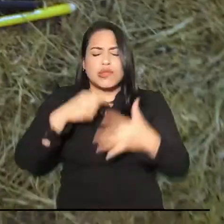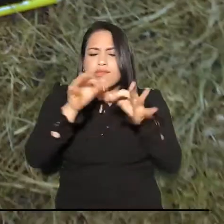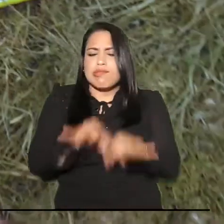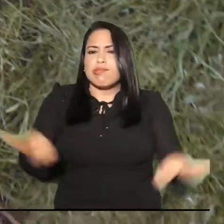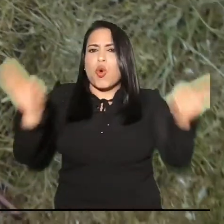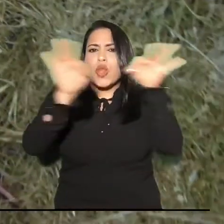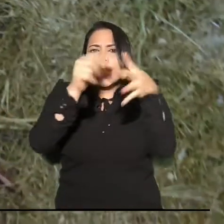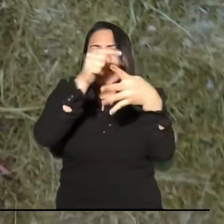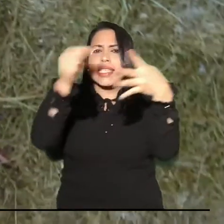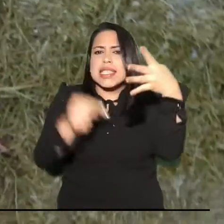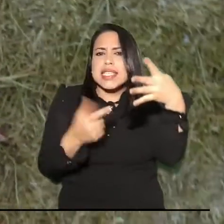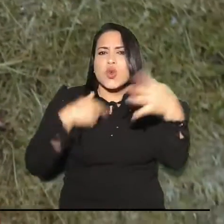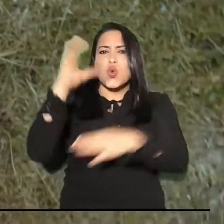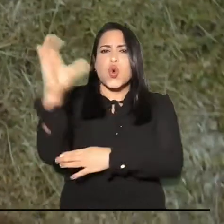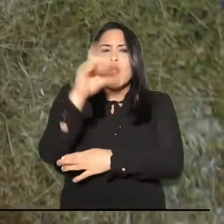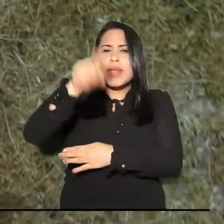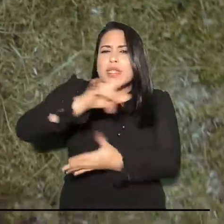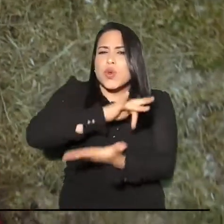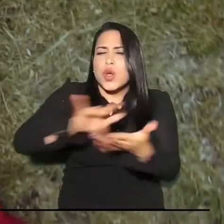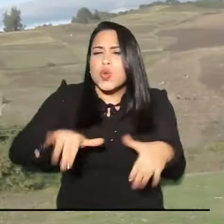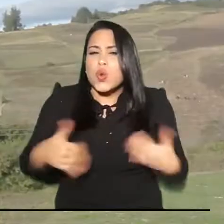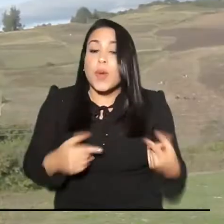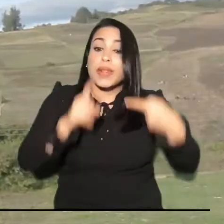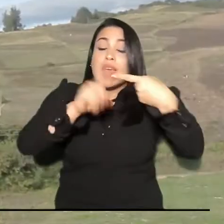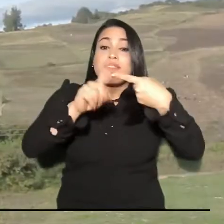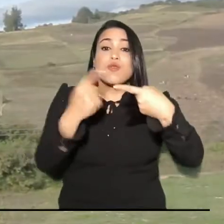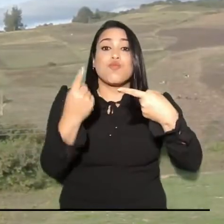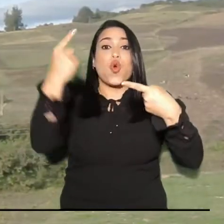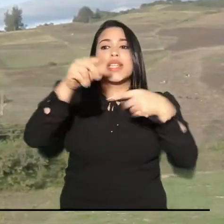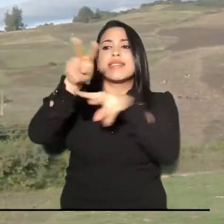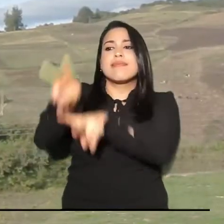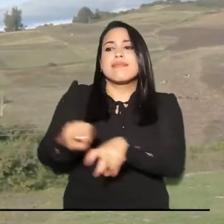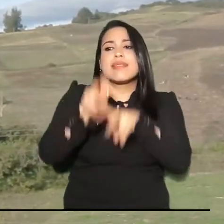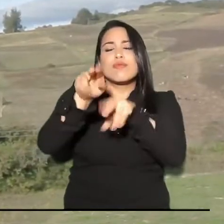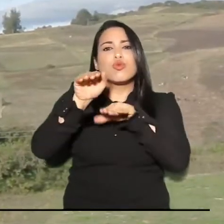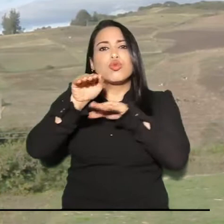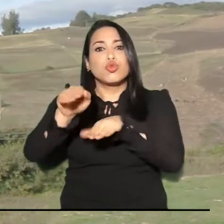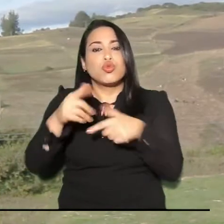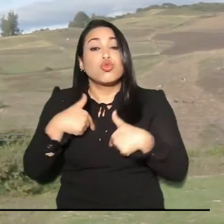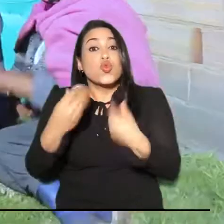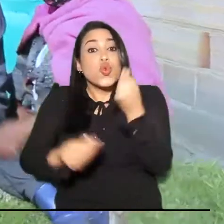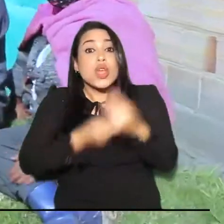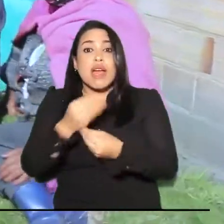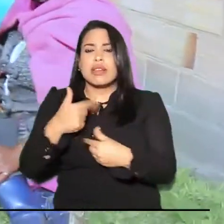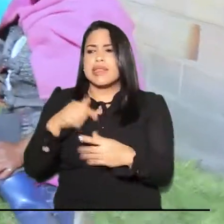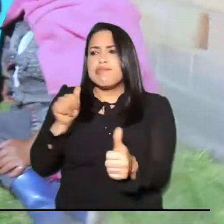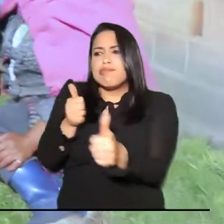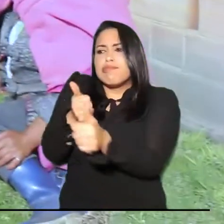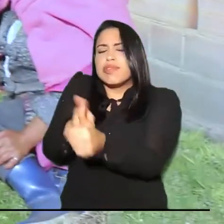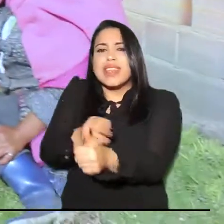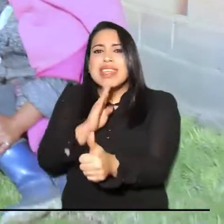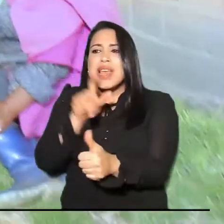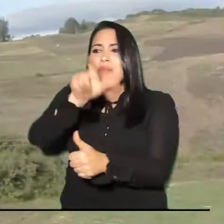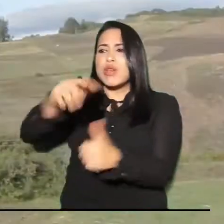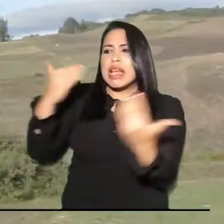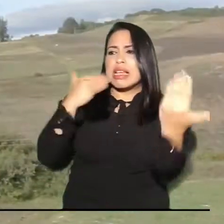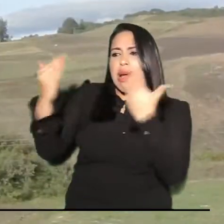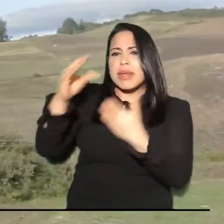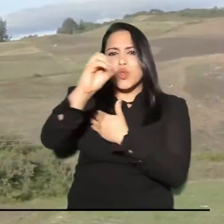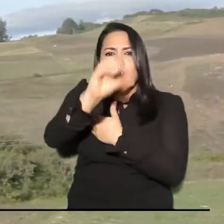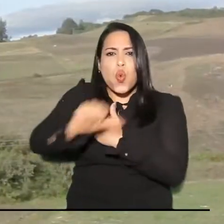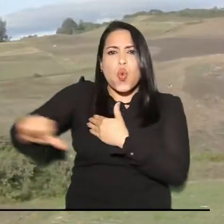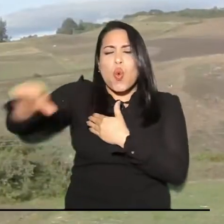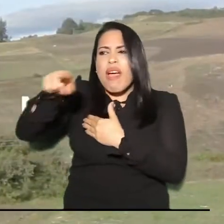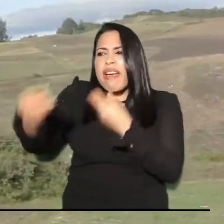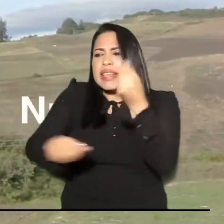apuestas que considero determinantes para nuestro país. Primero, una política agraria. He acompañado a los campesinos, hombres y